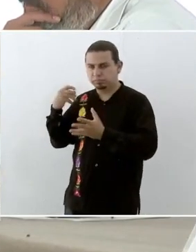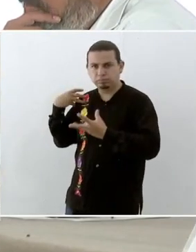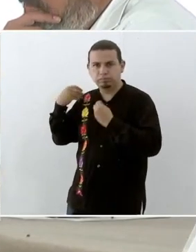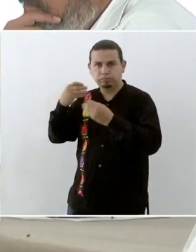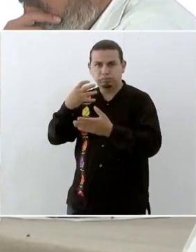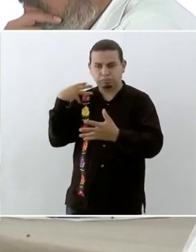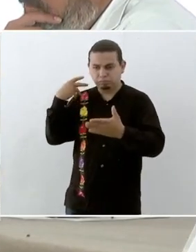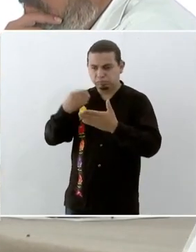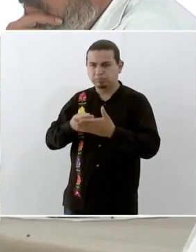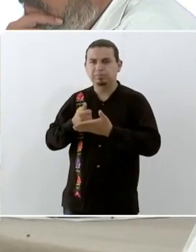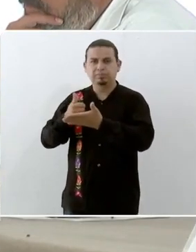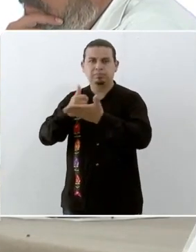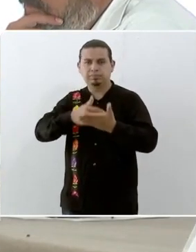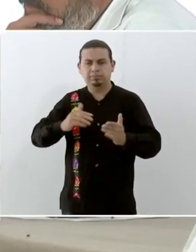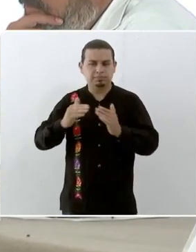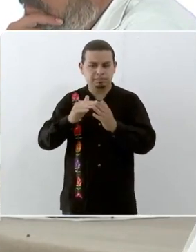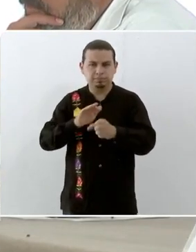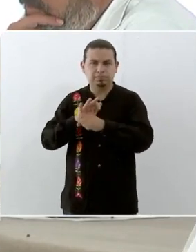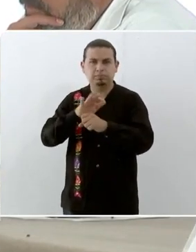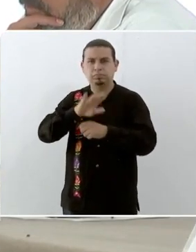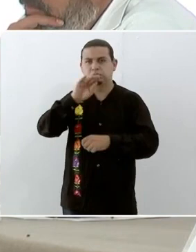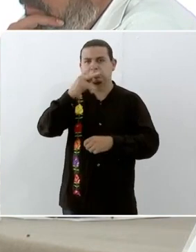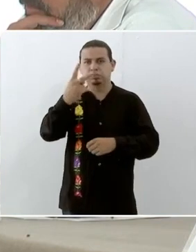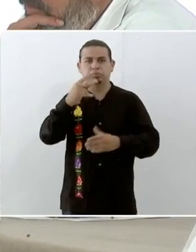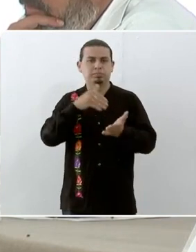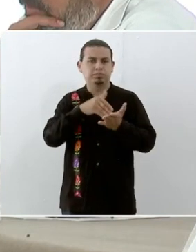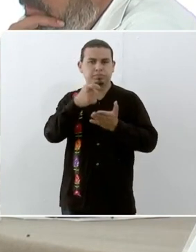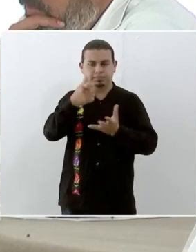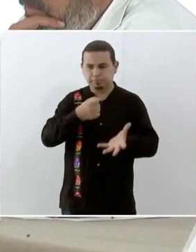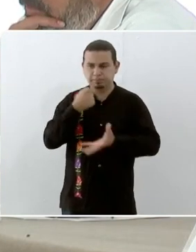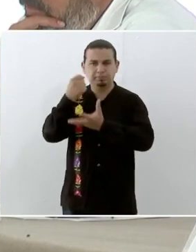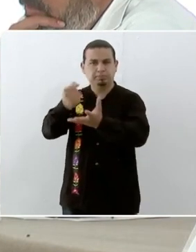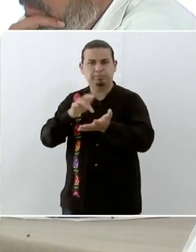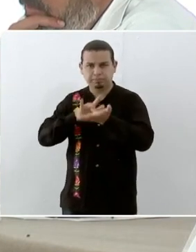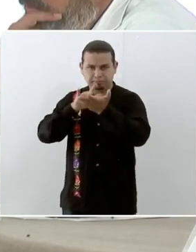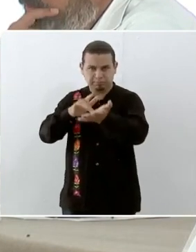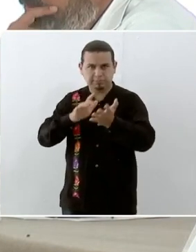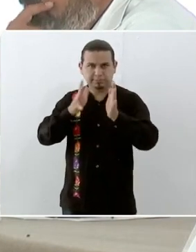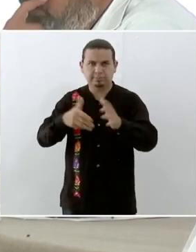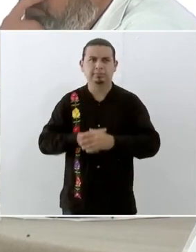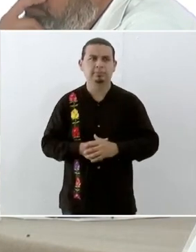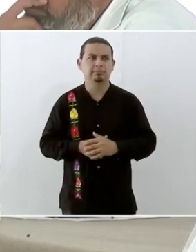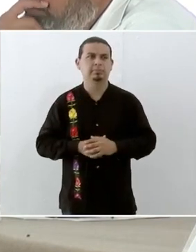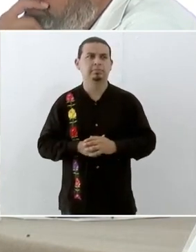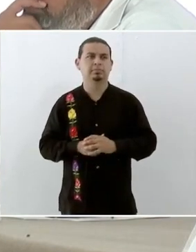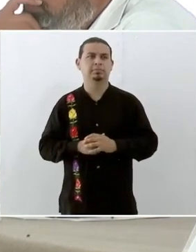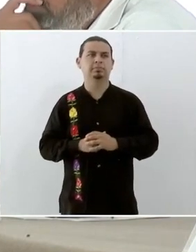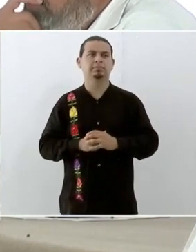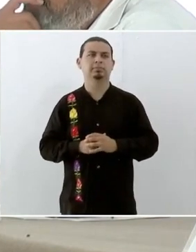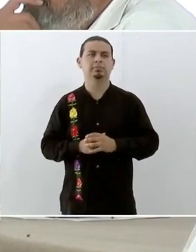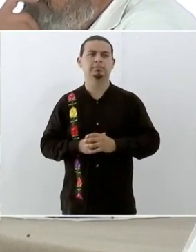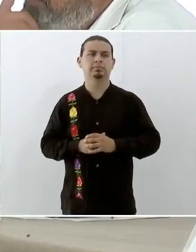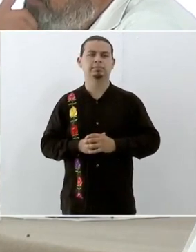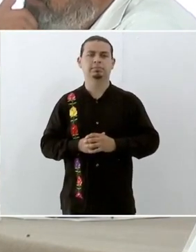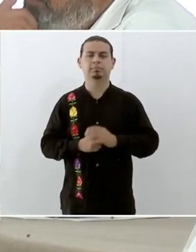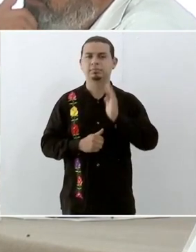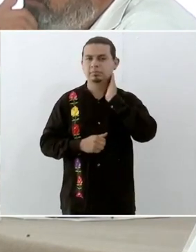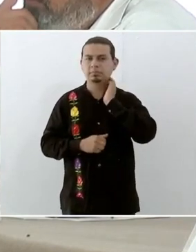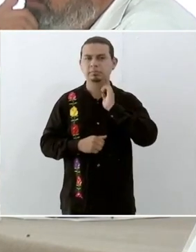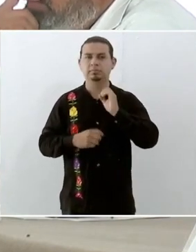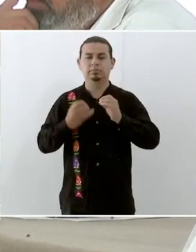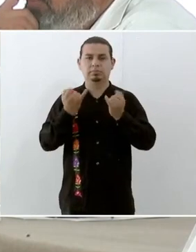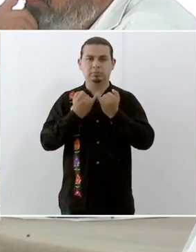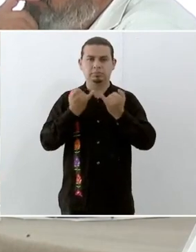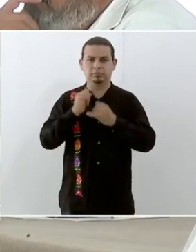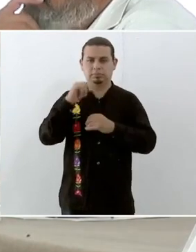casos de vivienda que son 92 millones de pesos también se lleva a cabo la rehabilitación de la casa de niñez indígena por parte del